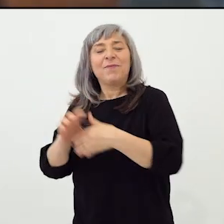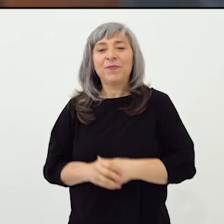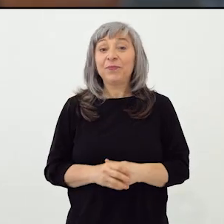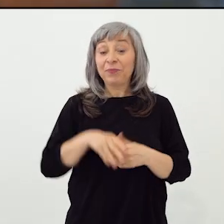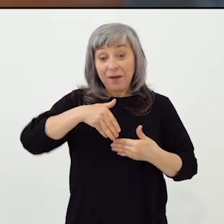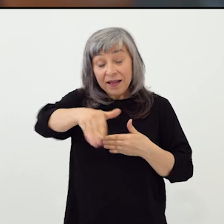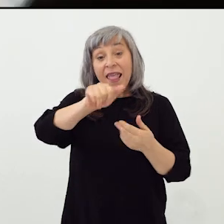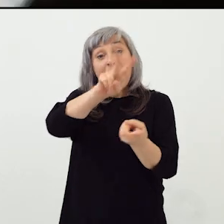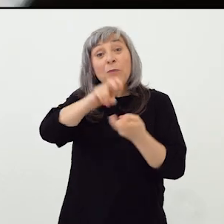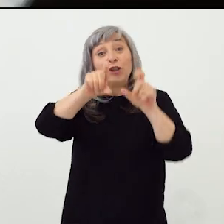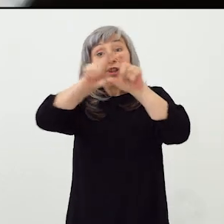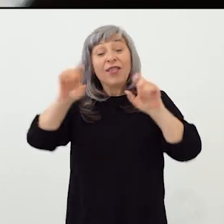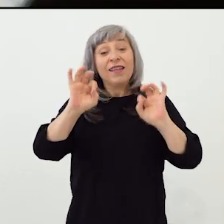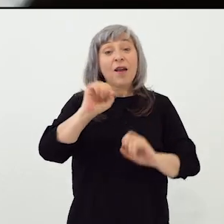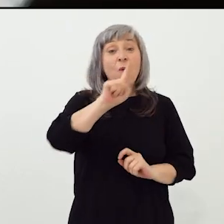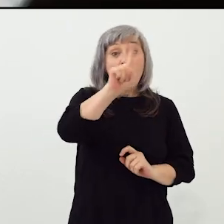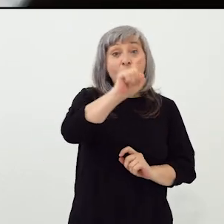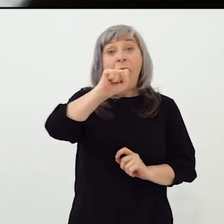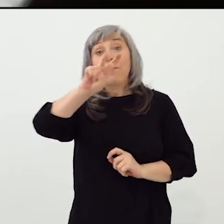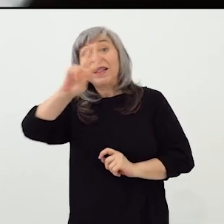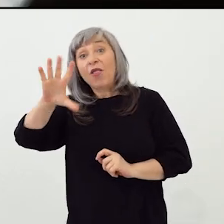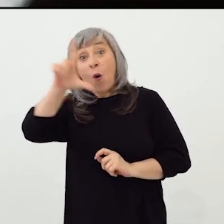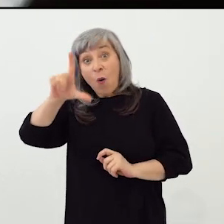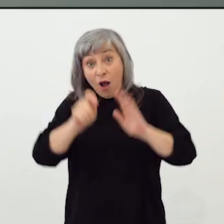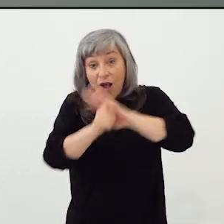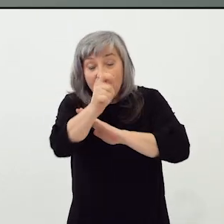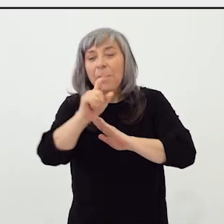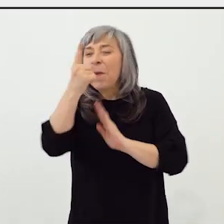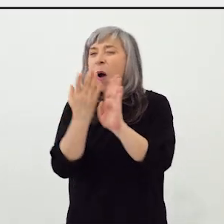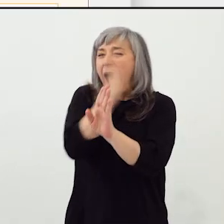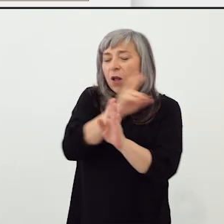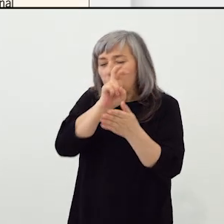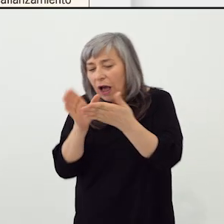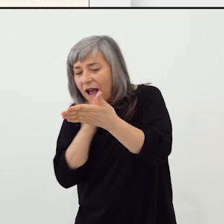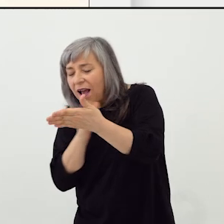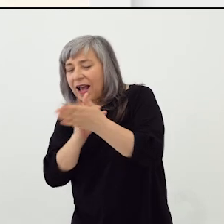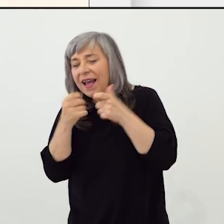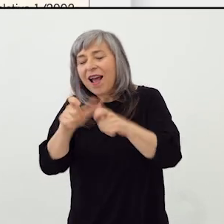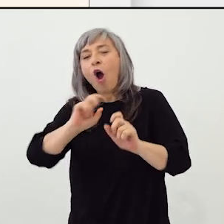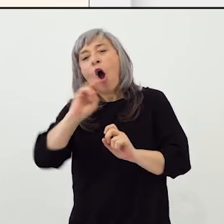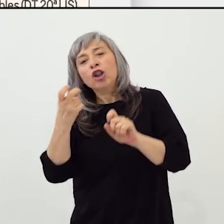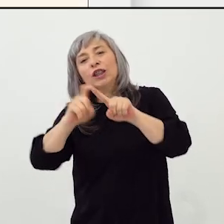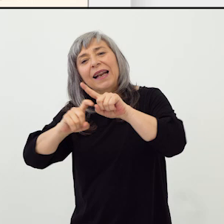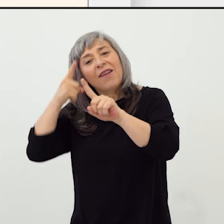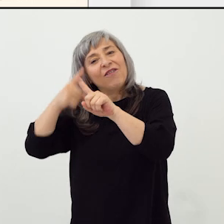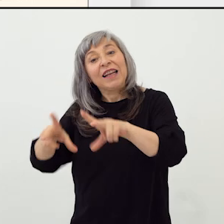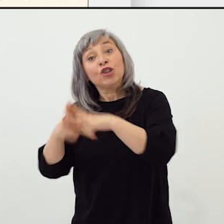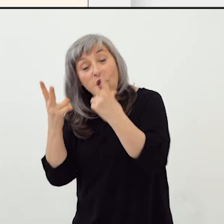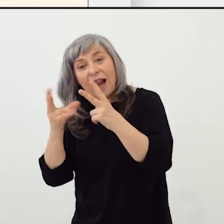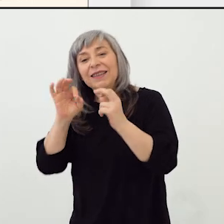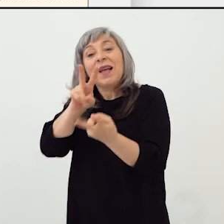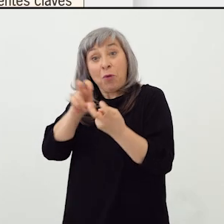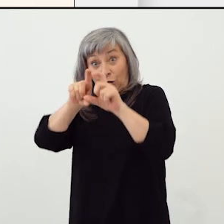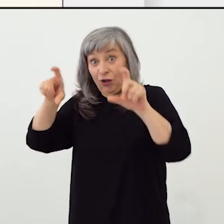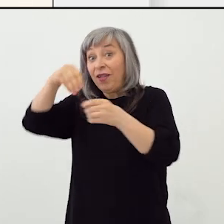Cuando presentes tu Impuesto de Sociedades del 1 al 25 de julio, no olvides, primero, dirigirte al apartado Otros caracteres y fines